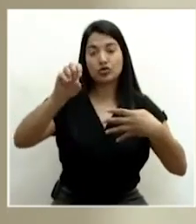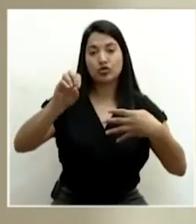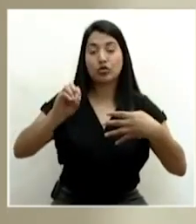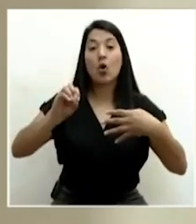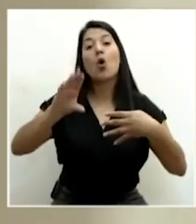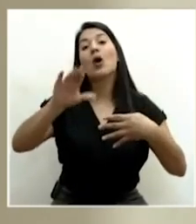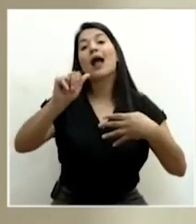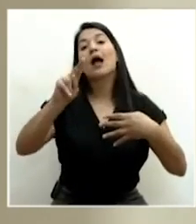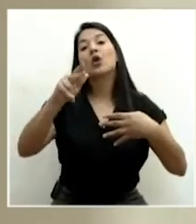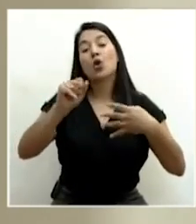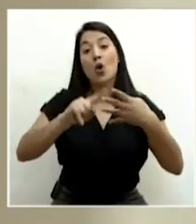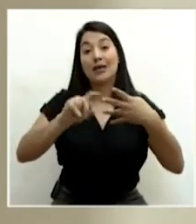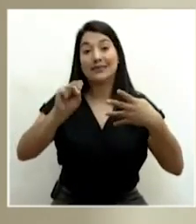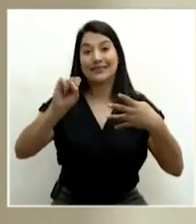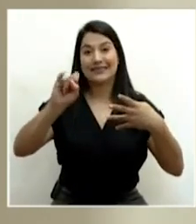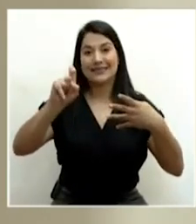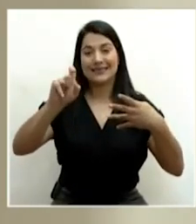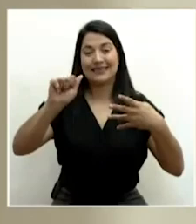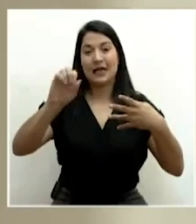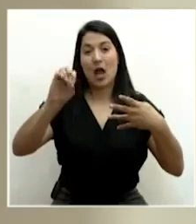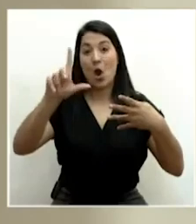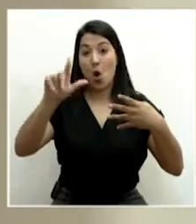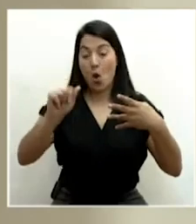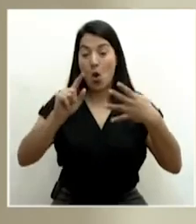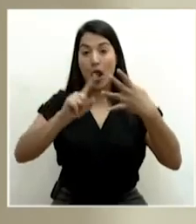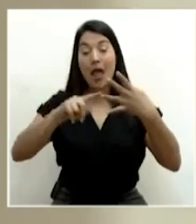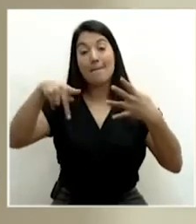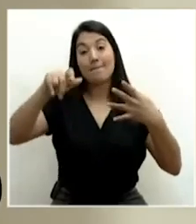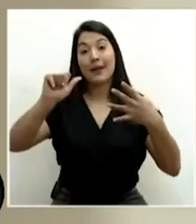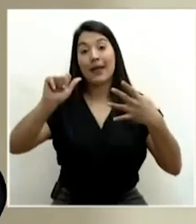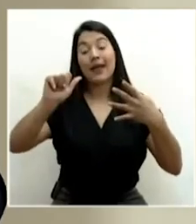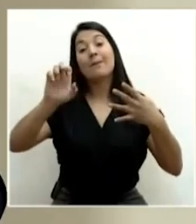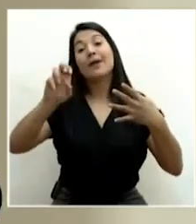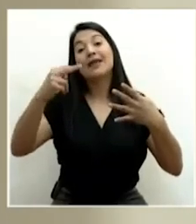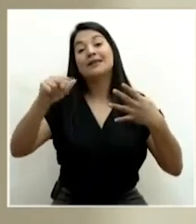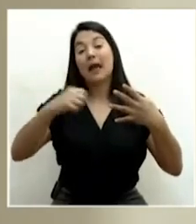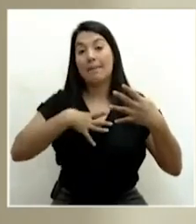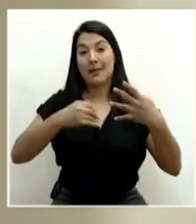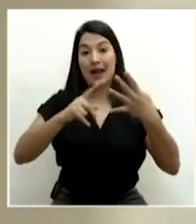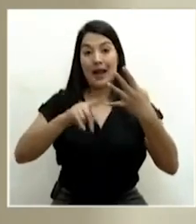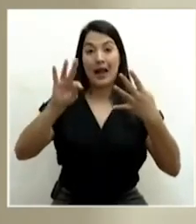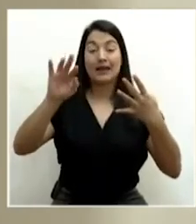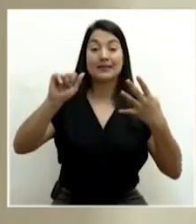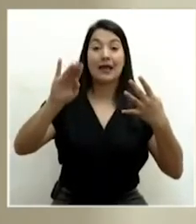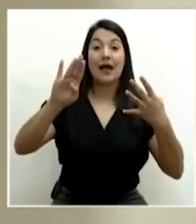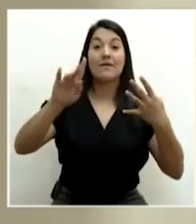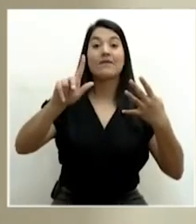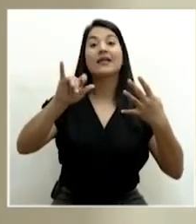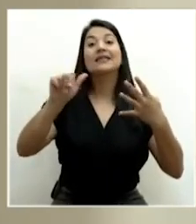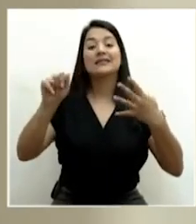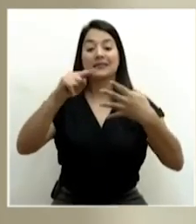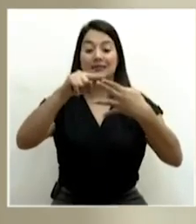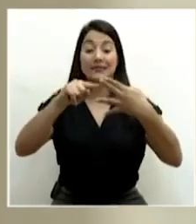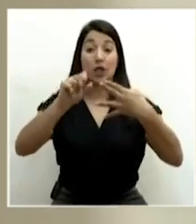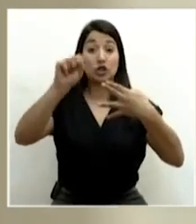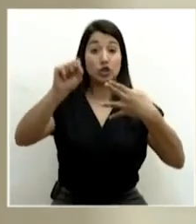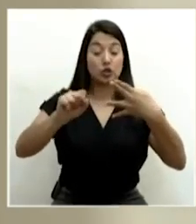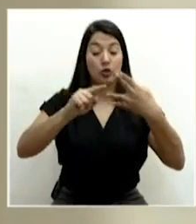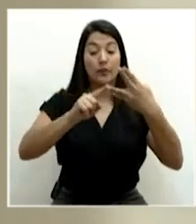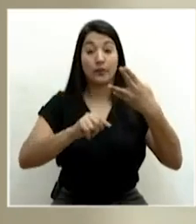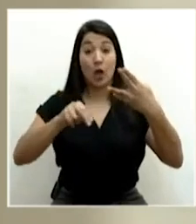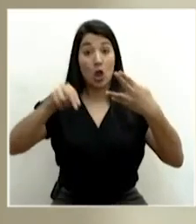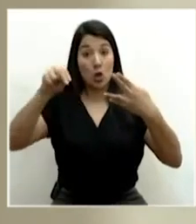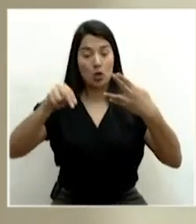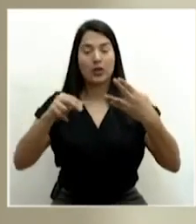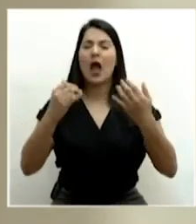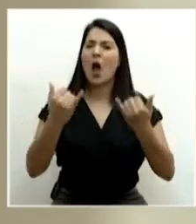en Sigzaola, en la frontera sur, y en Peñas Blancas y Tablillas en la frontera norte. Los resultados han sido